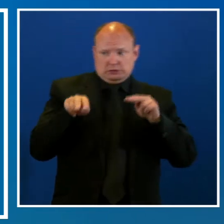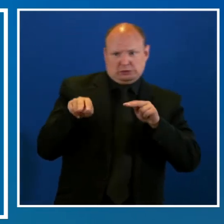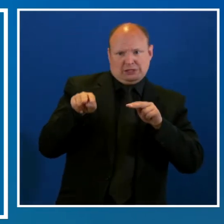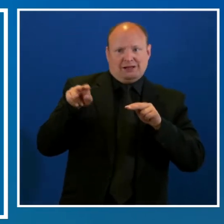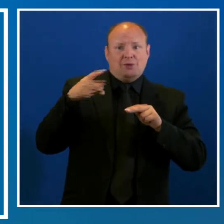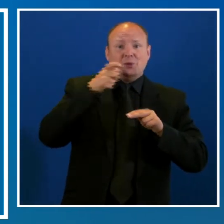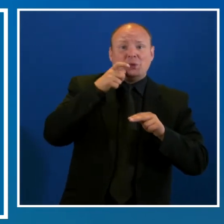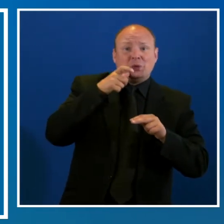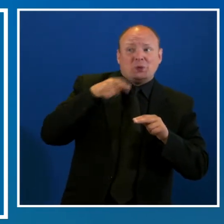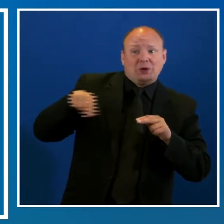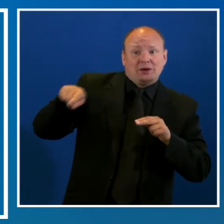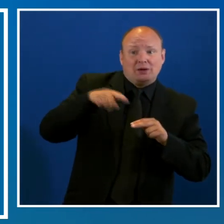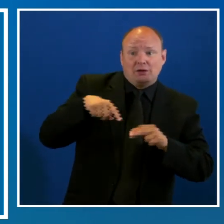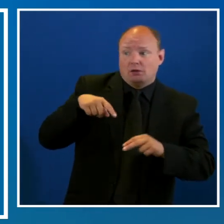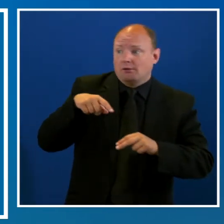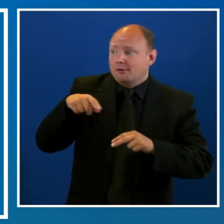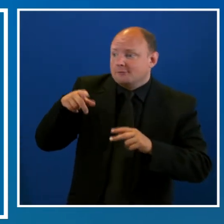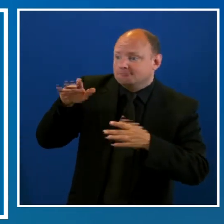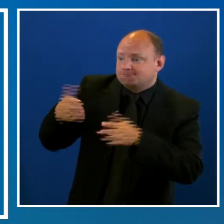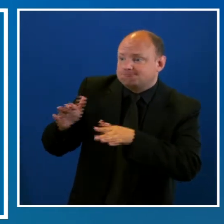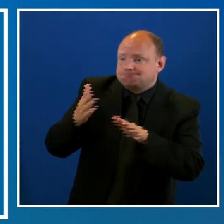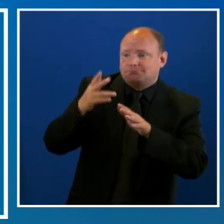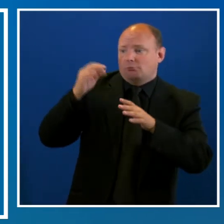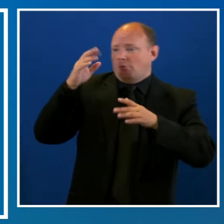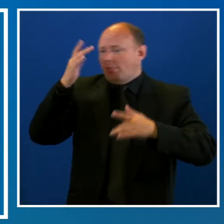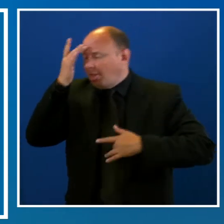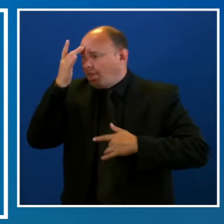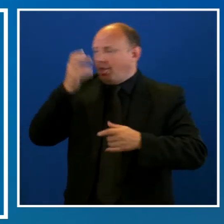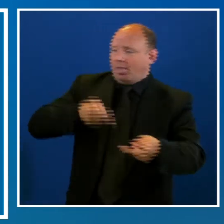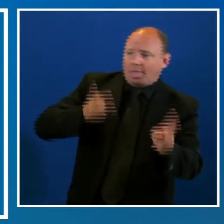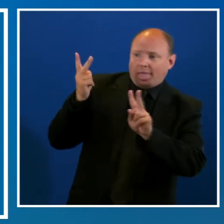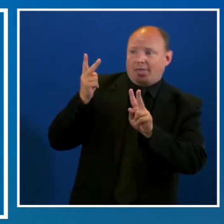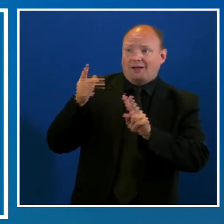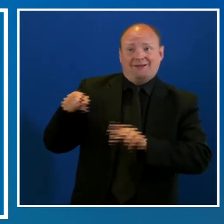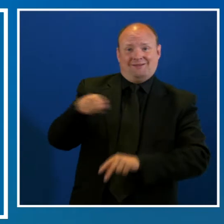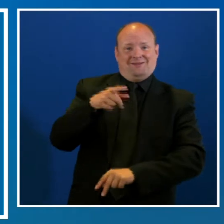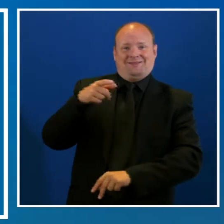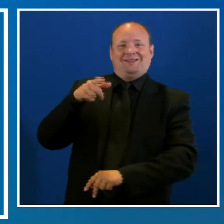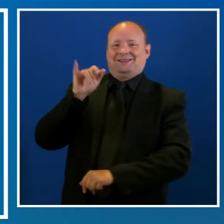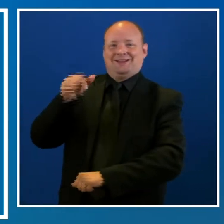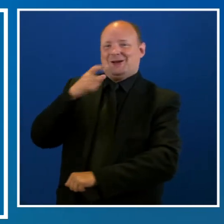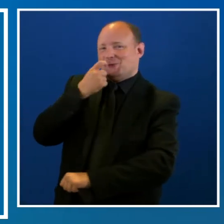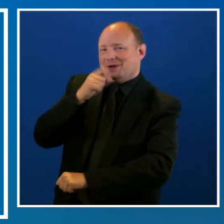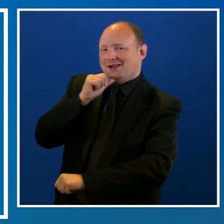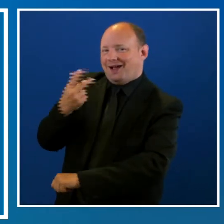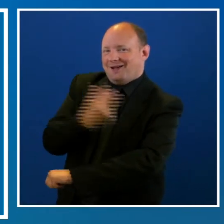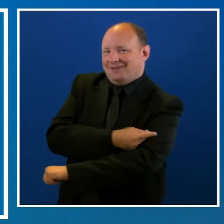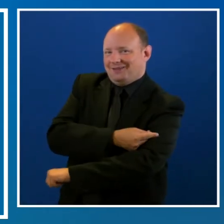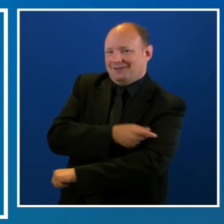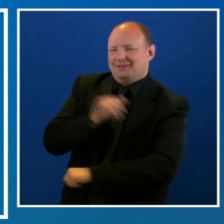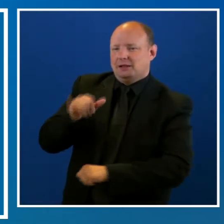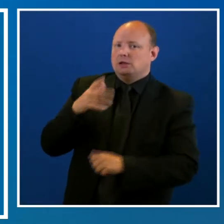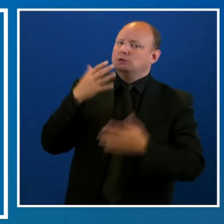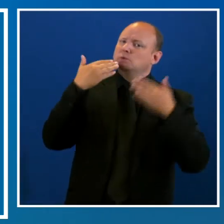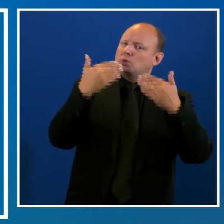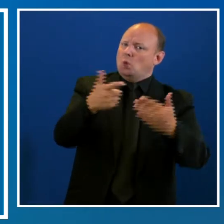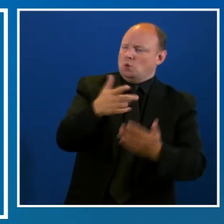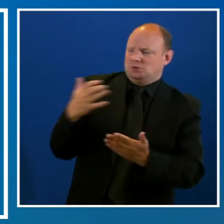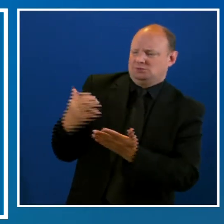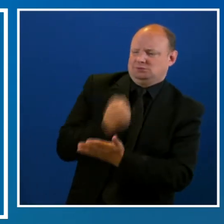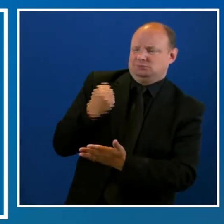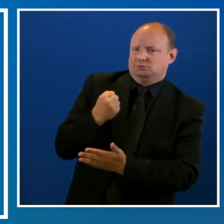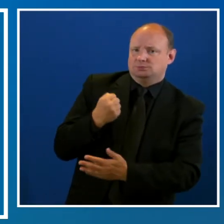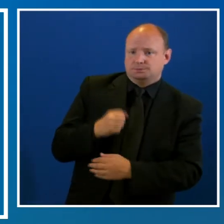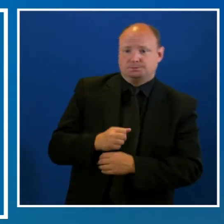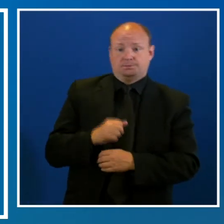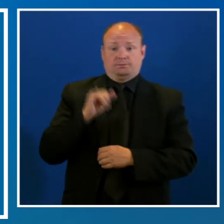ocurren entre personas no vacunadas. Así que, si aún no se ha vacunado, ahora es el momento. La vacuna es